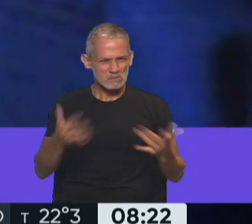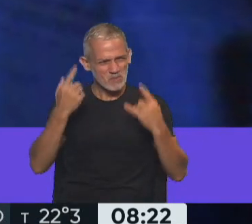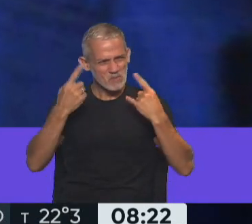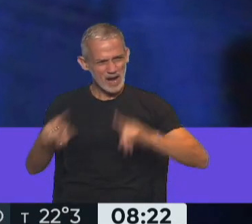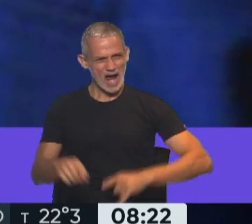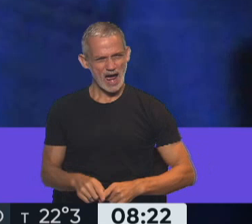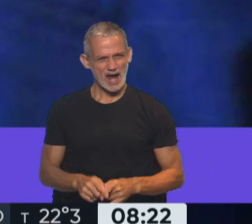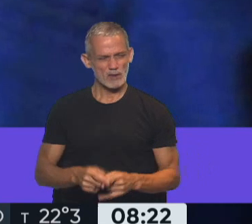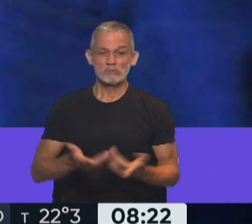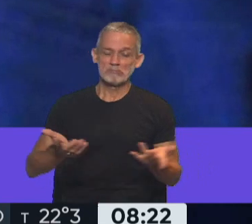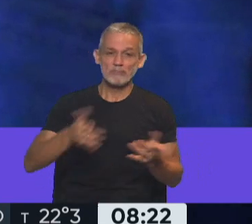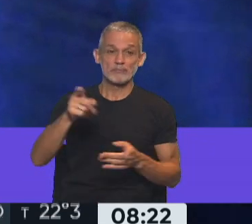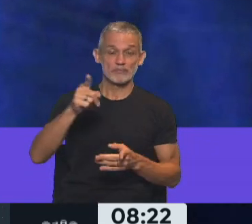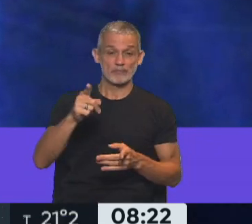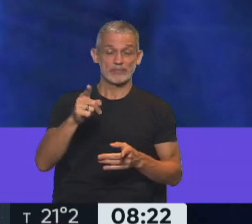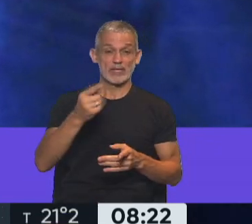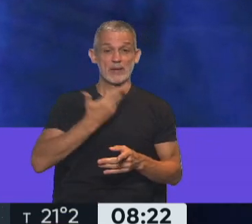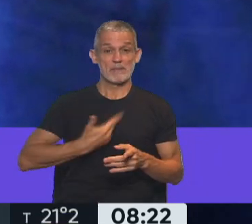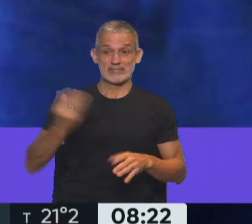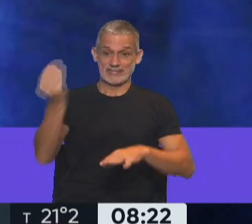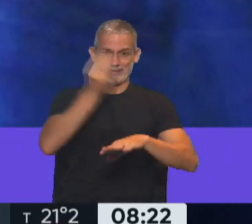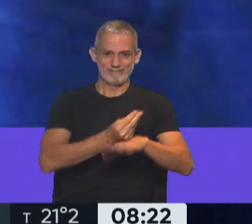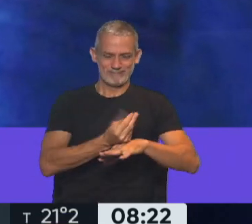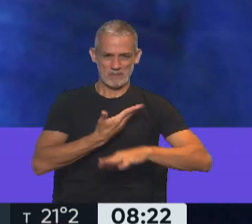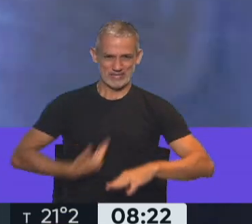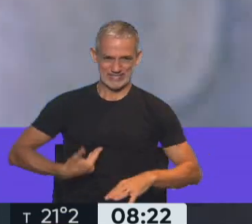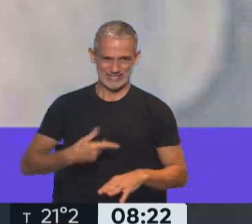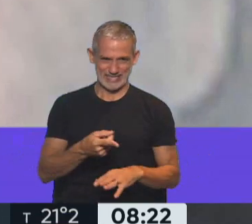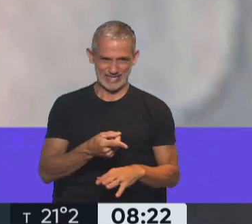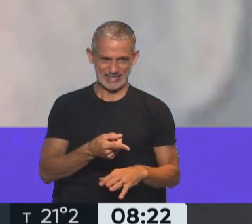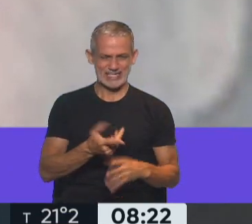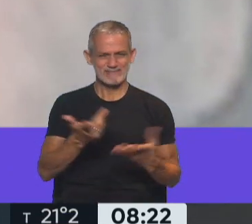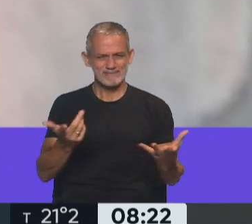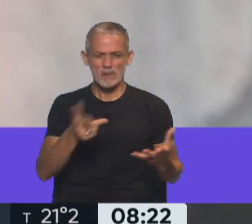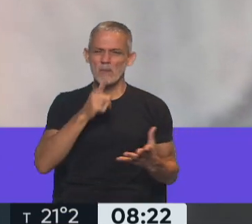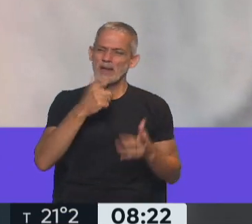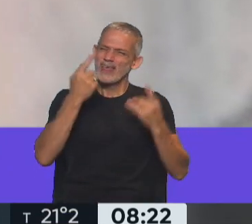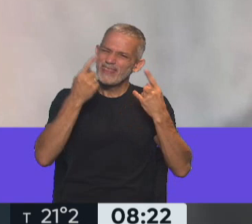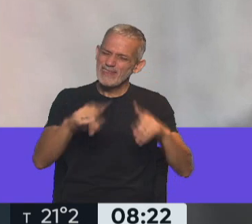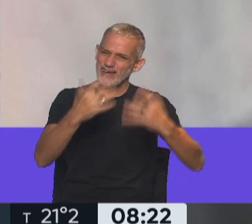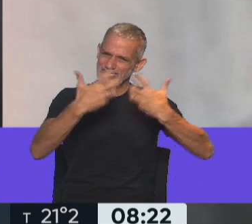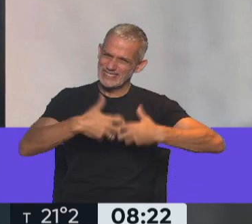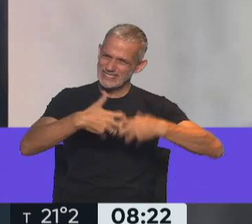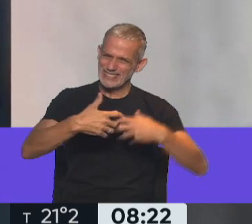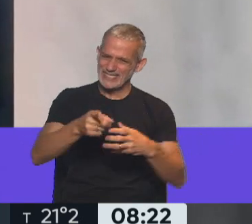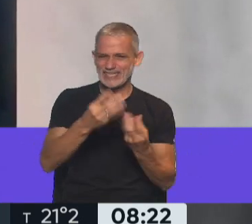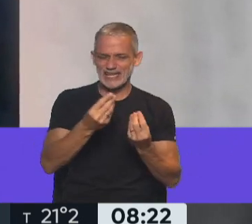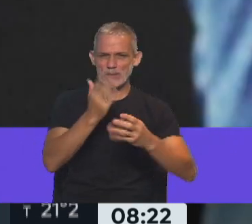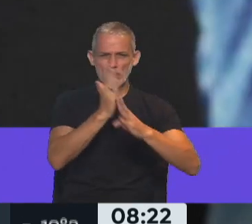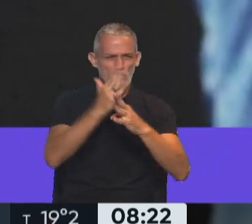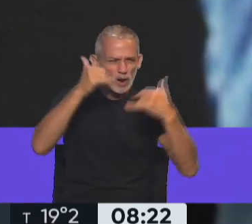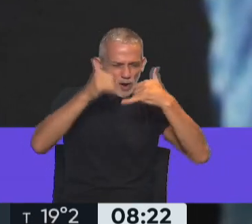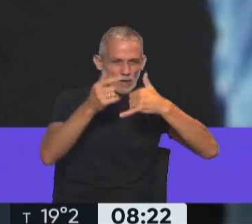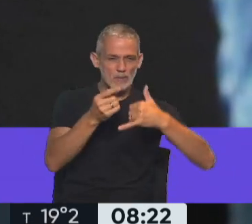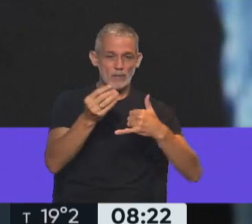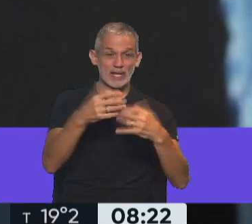Cuando él asume la presidencia, me parece que es otro sistema. El sistema